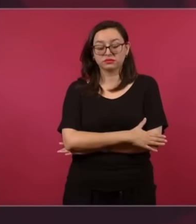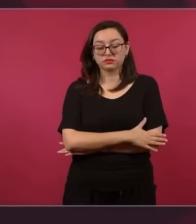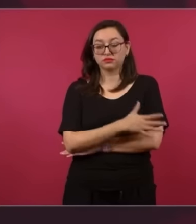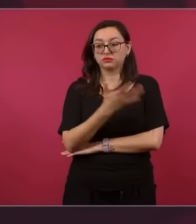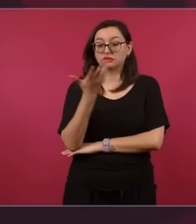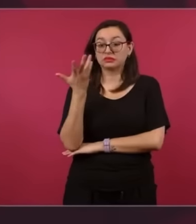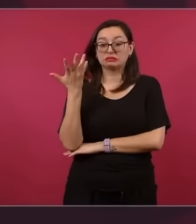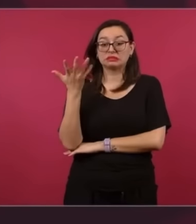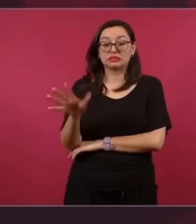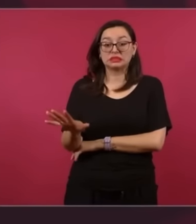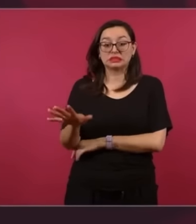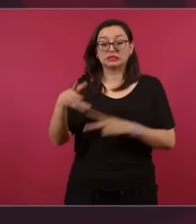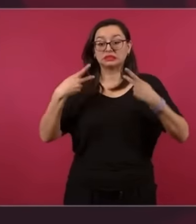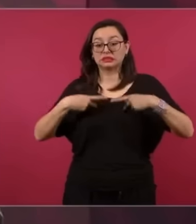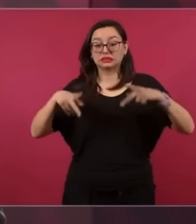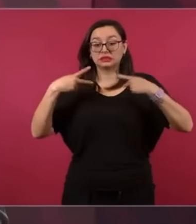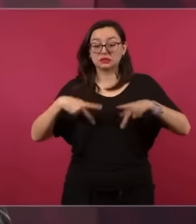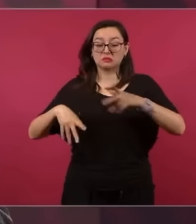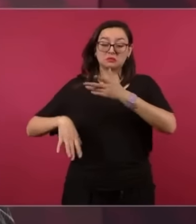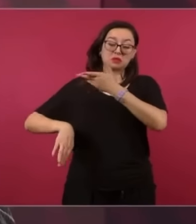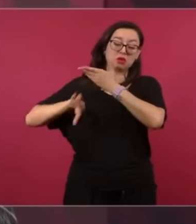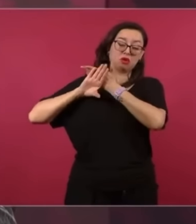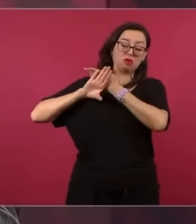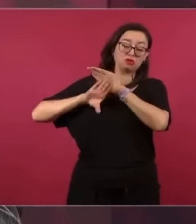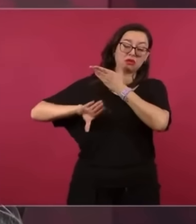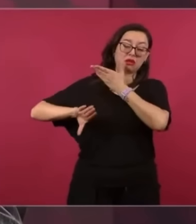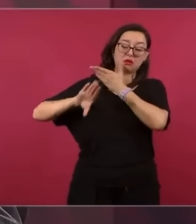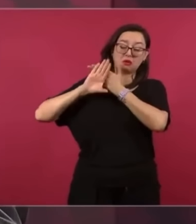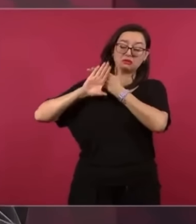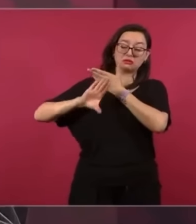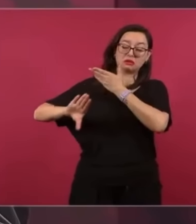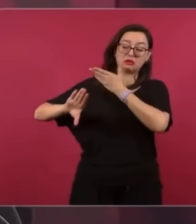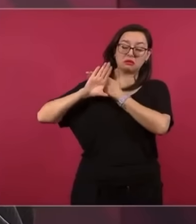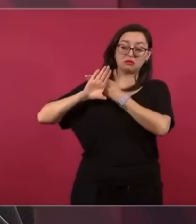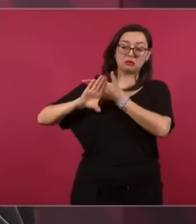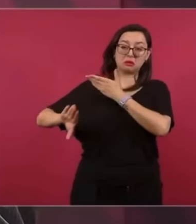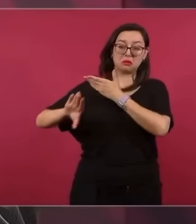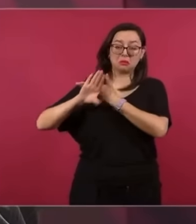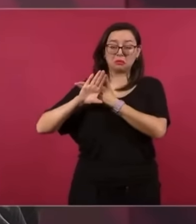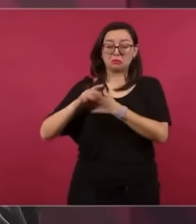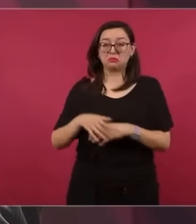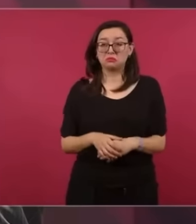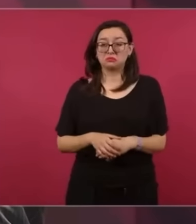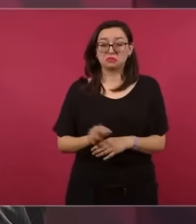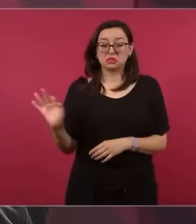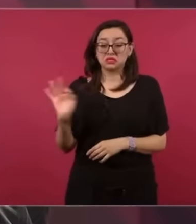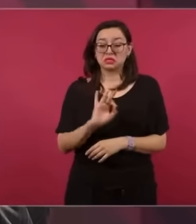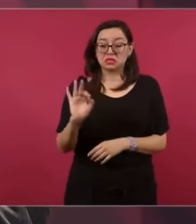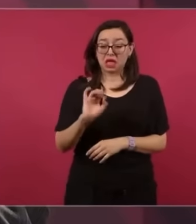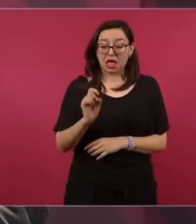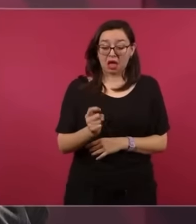que informa con